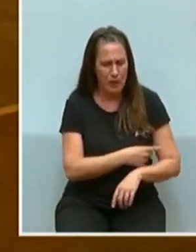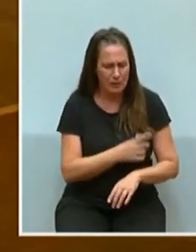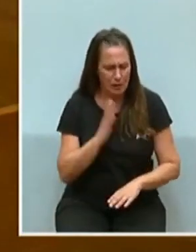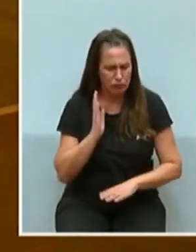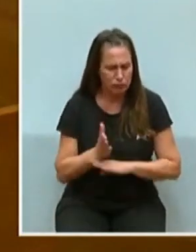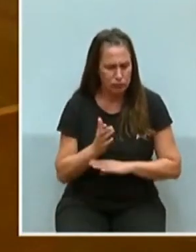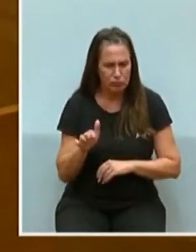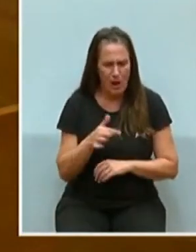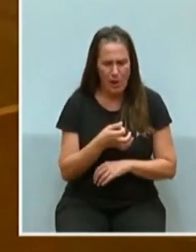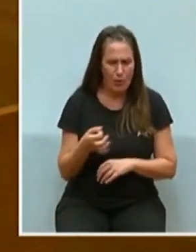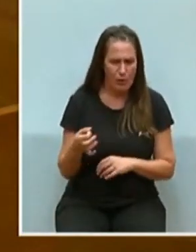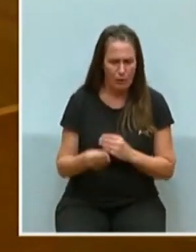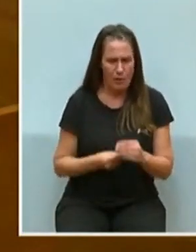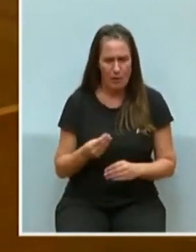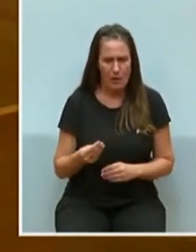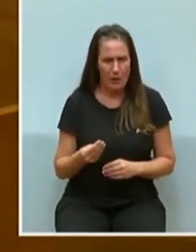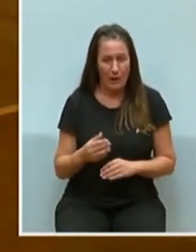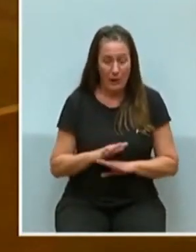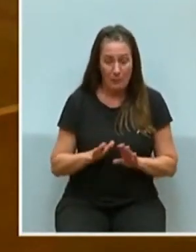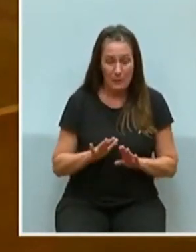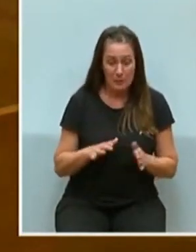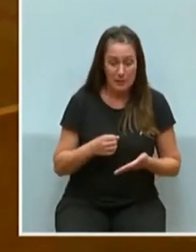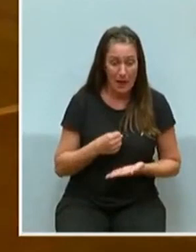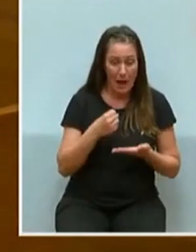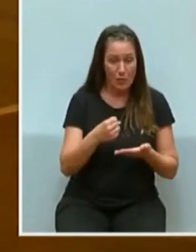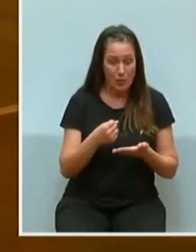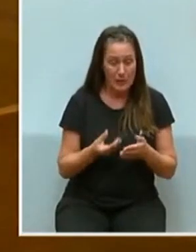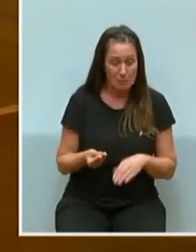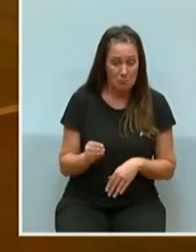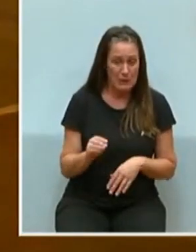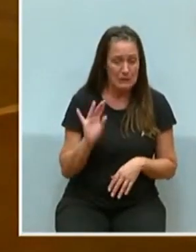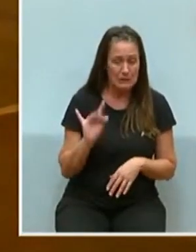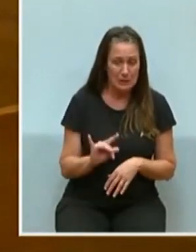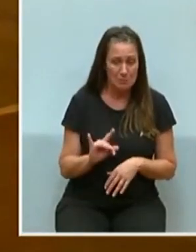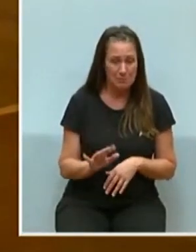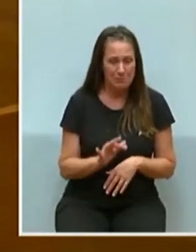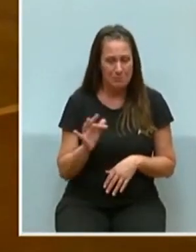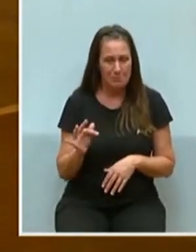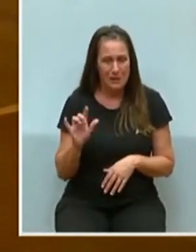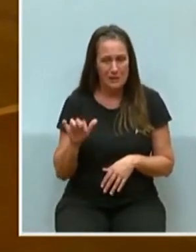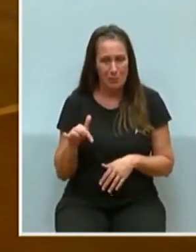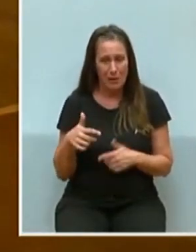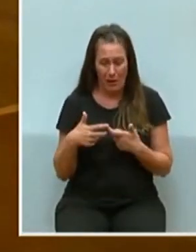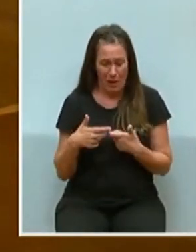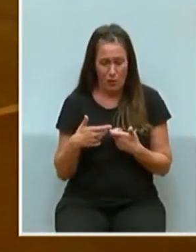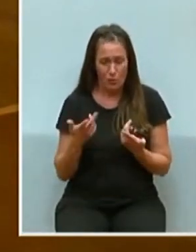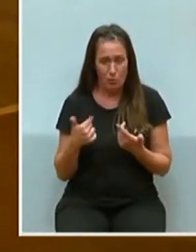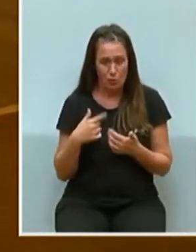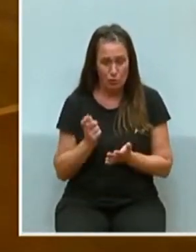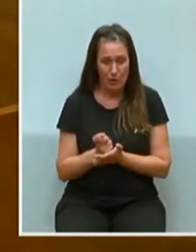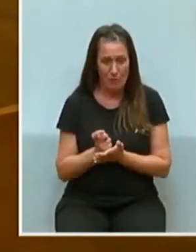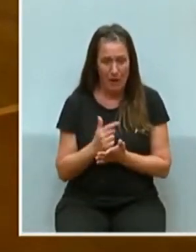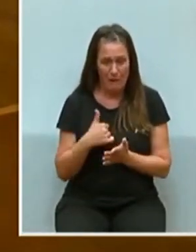correcto. Que no es solo incrementar las ayudas, que están bien, pero que en realidad salen de los impuestos que pagan y cada vez